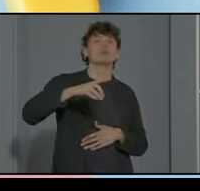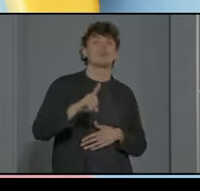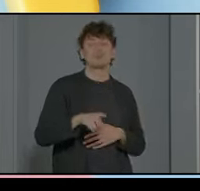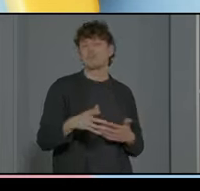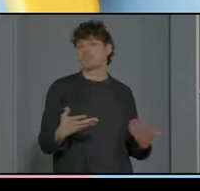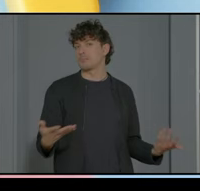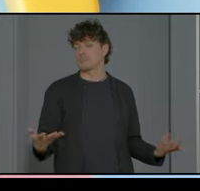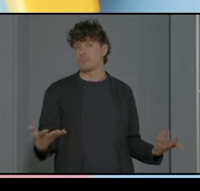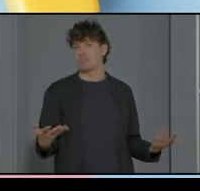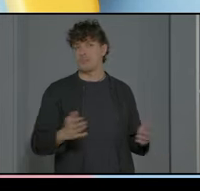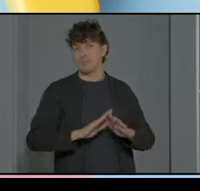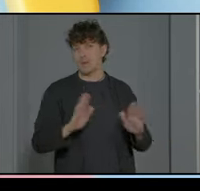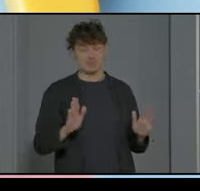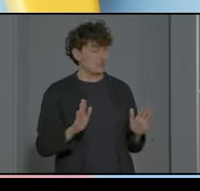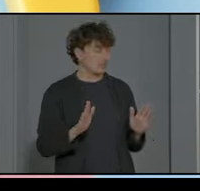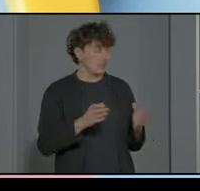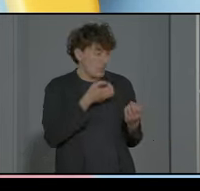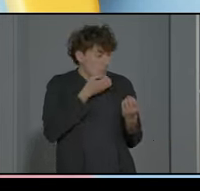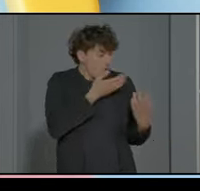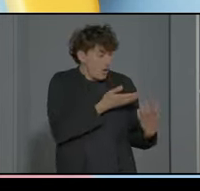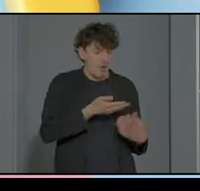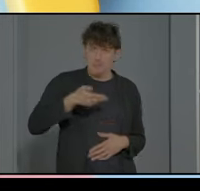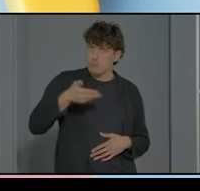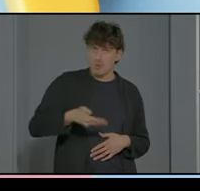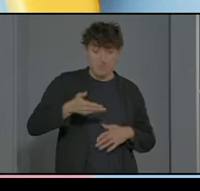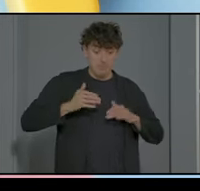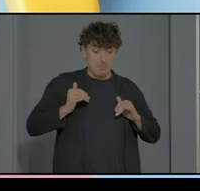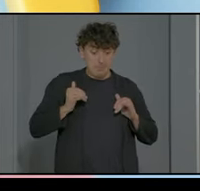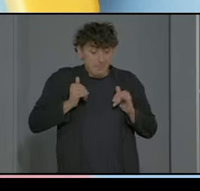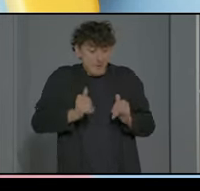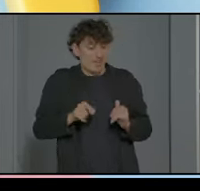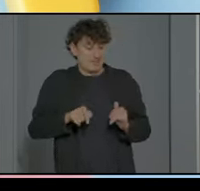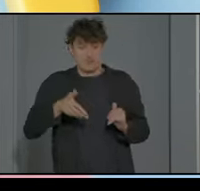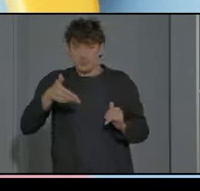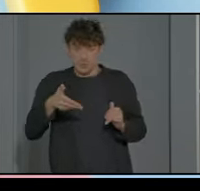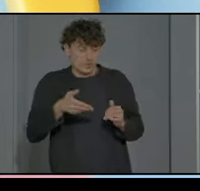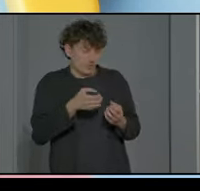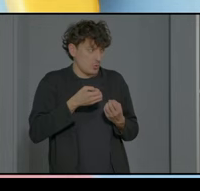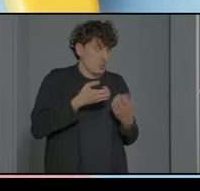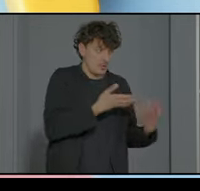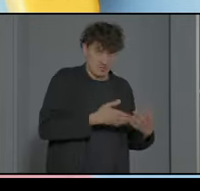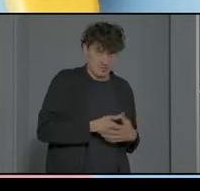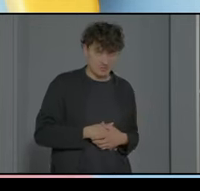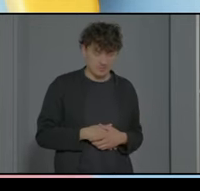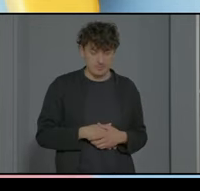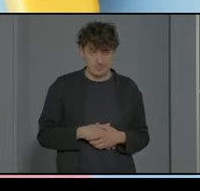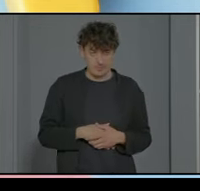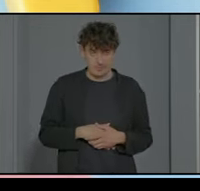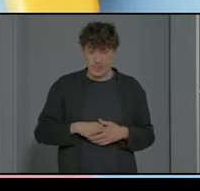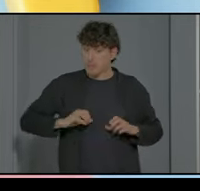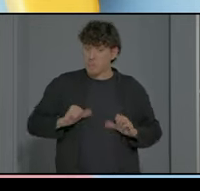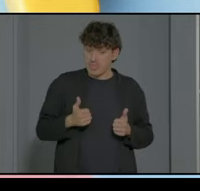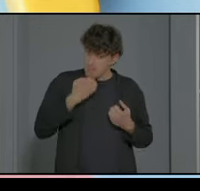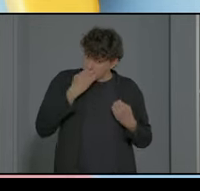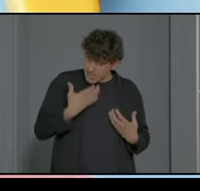sencillamente es transmitir la importancia de esta primera llegada es como más vale un día colorado que luego ciento amarillo ¿no? empezamos